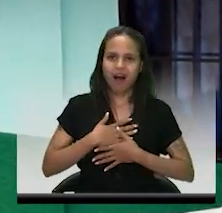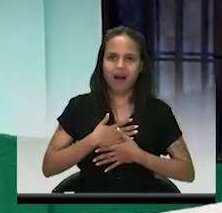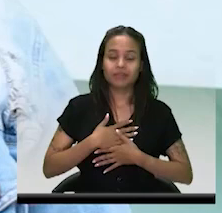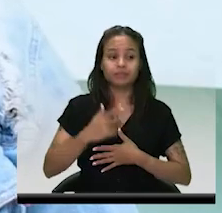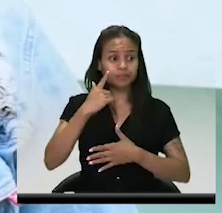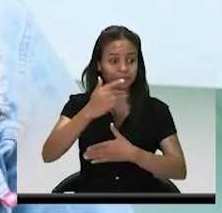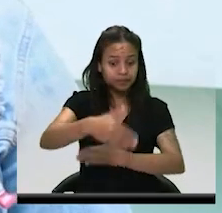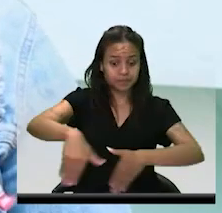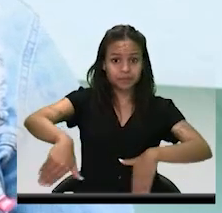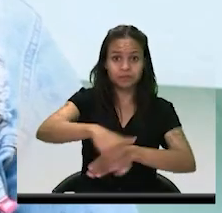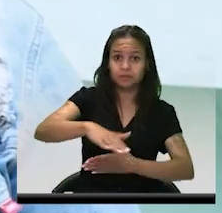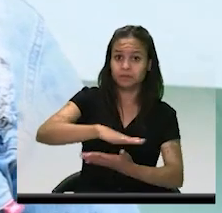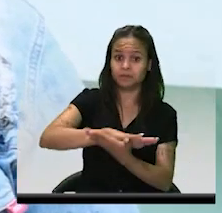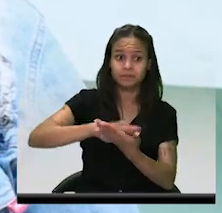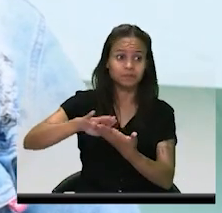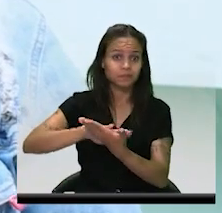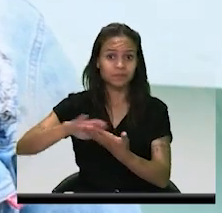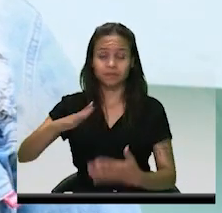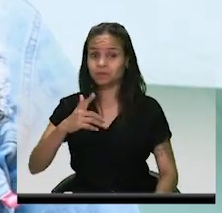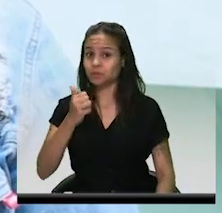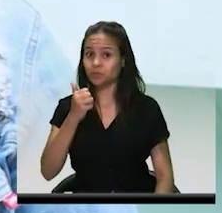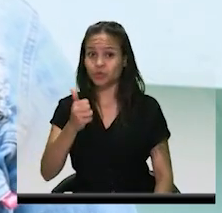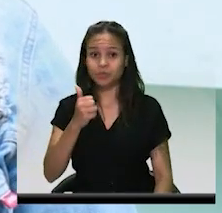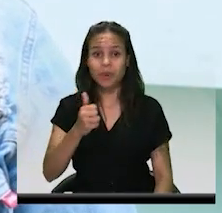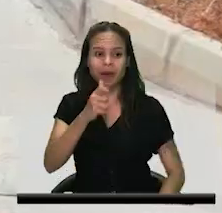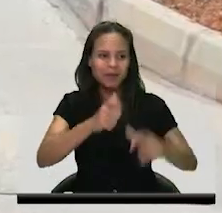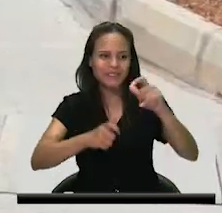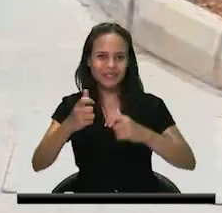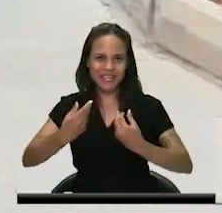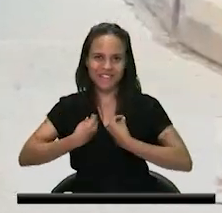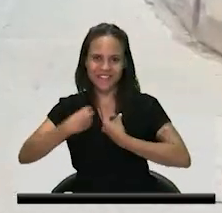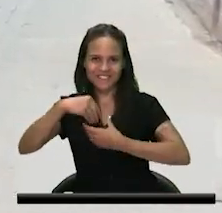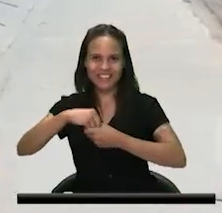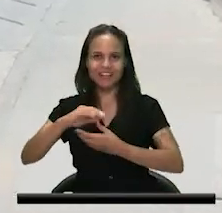muy buena para los habitantes de la comunidad.